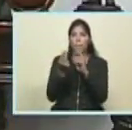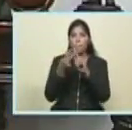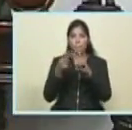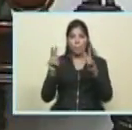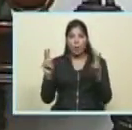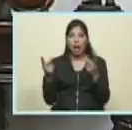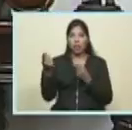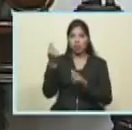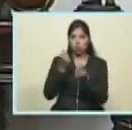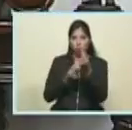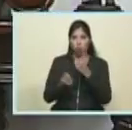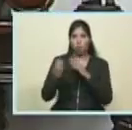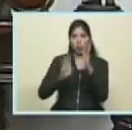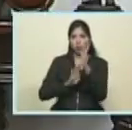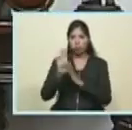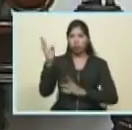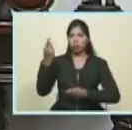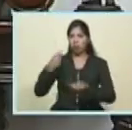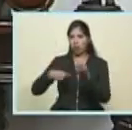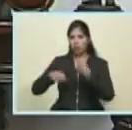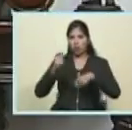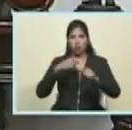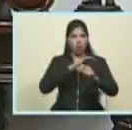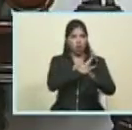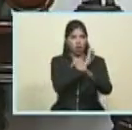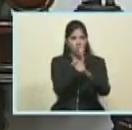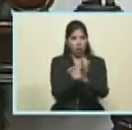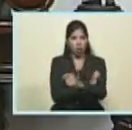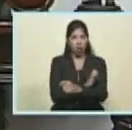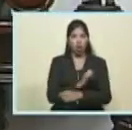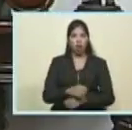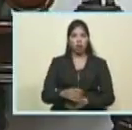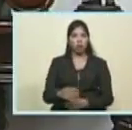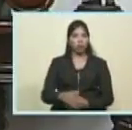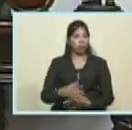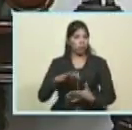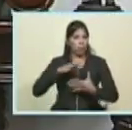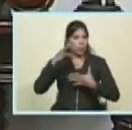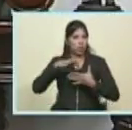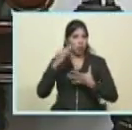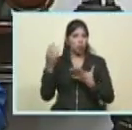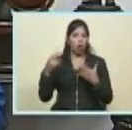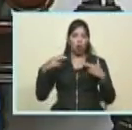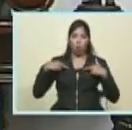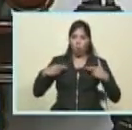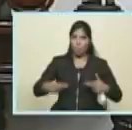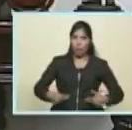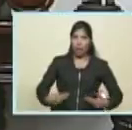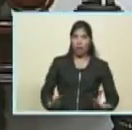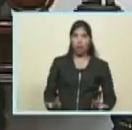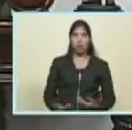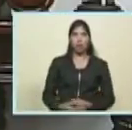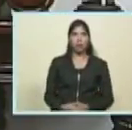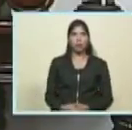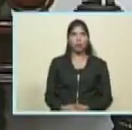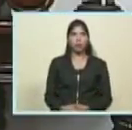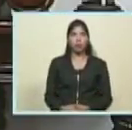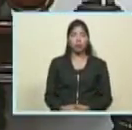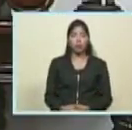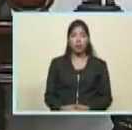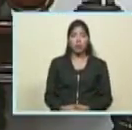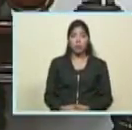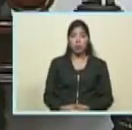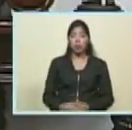diplomática, económica, comercial, energética, espiritual, humana, a construir